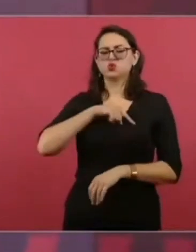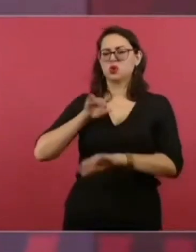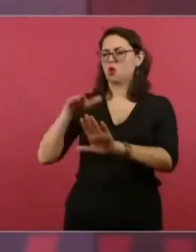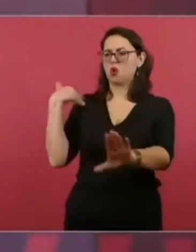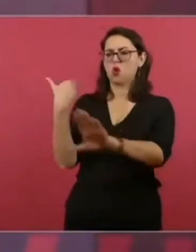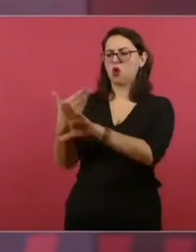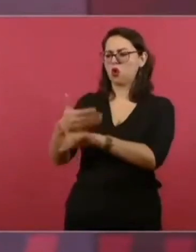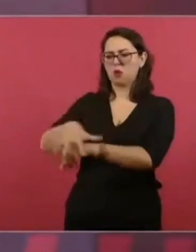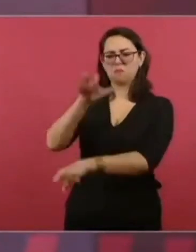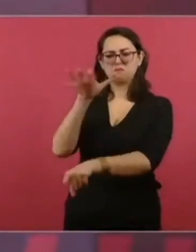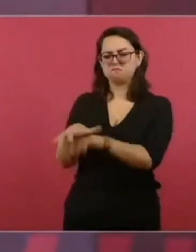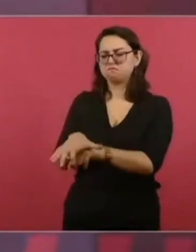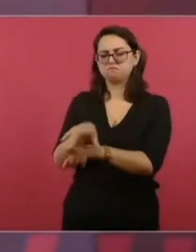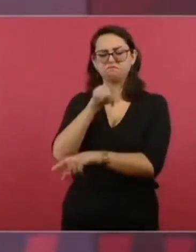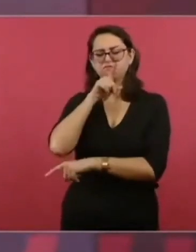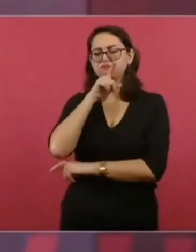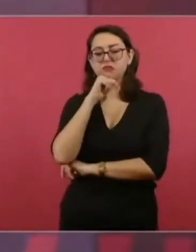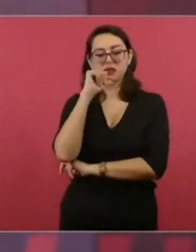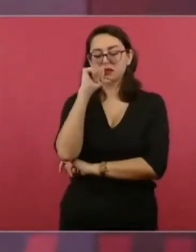la fuerza.